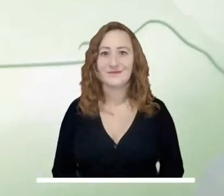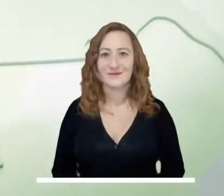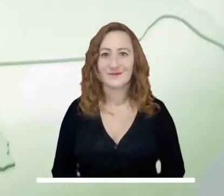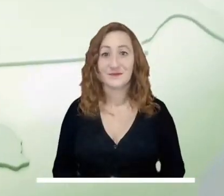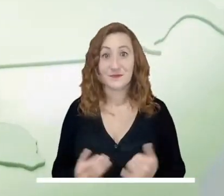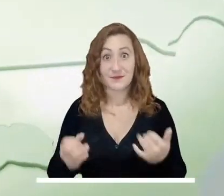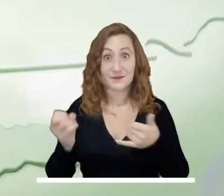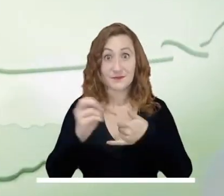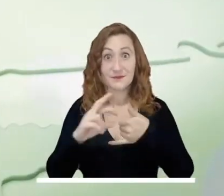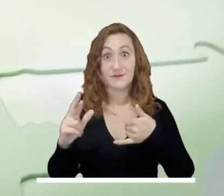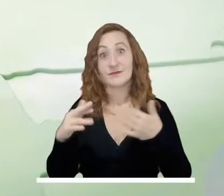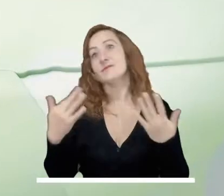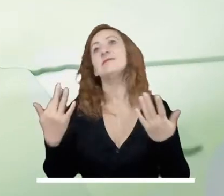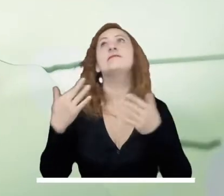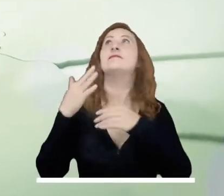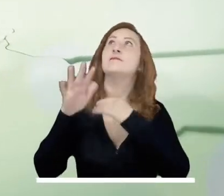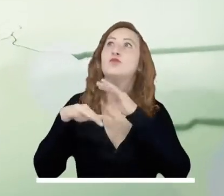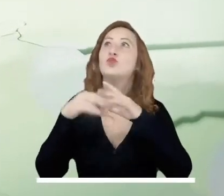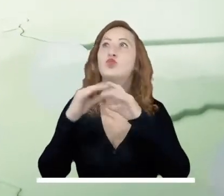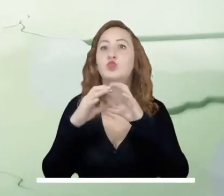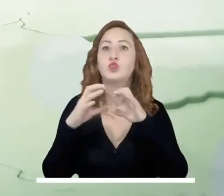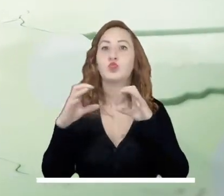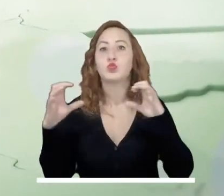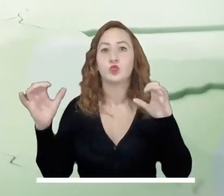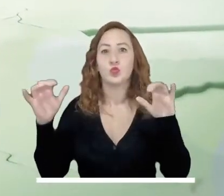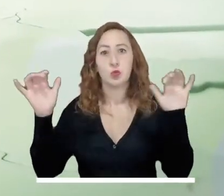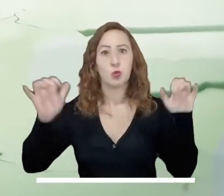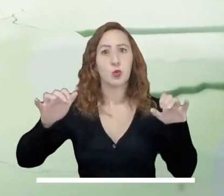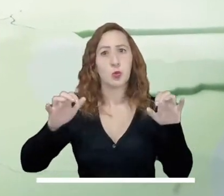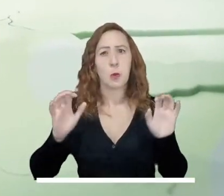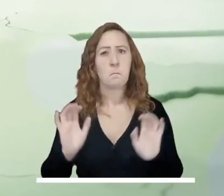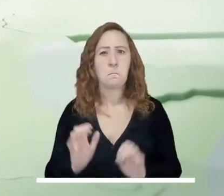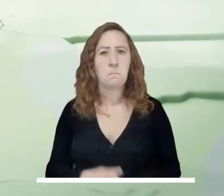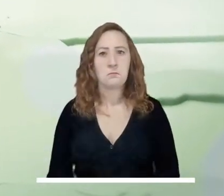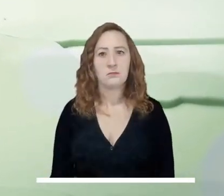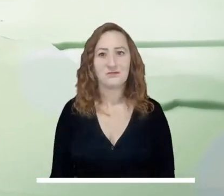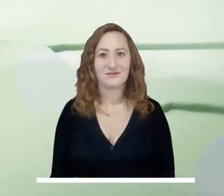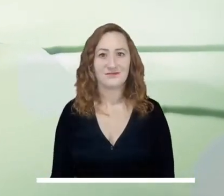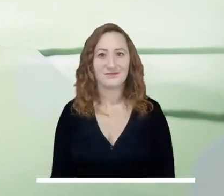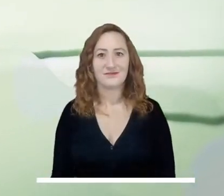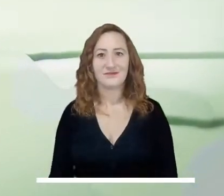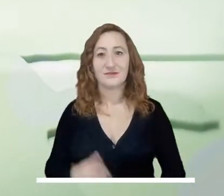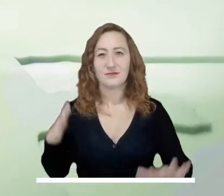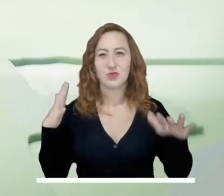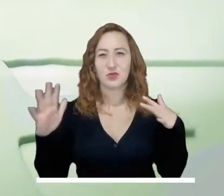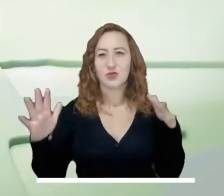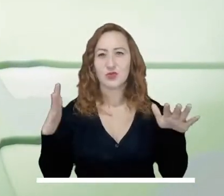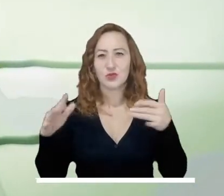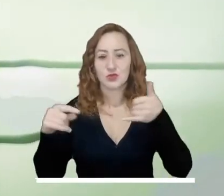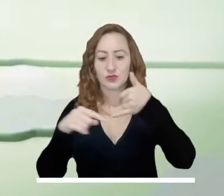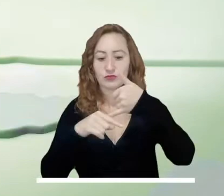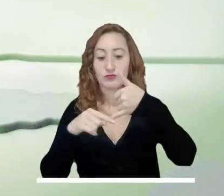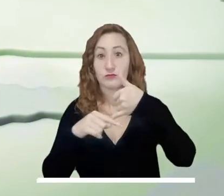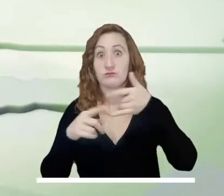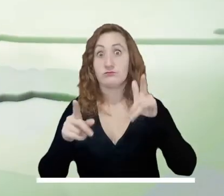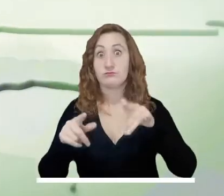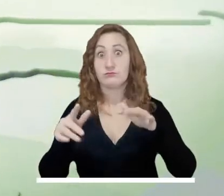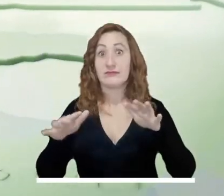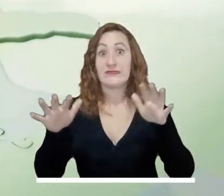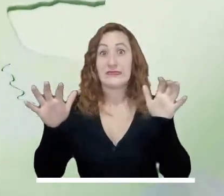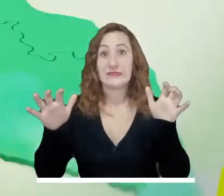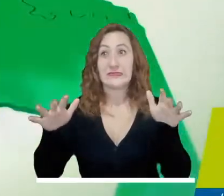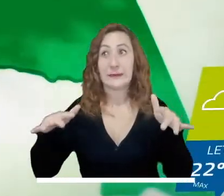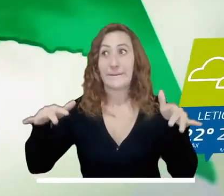Tolima. Por su parte, la orinoquía promete tiempo seco y neumosidad variable durante las primeras horas del día. Pueden surgir algunas